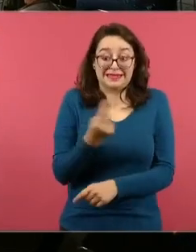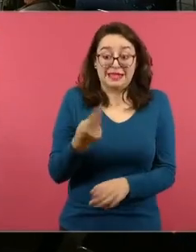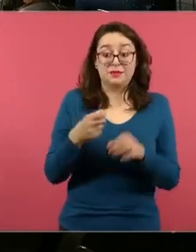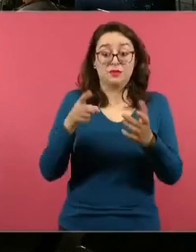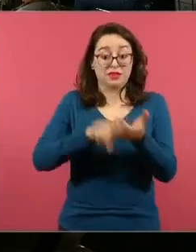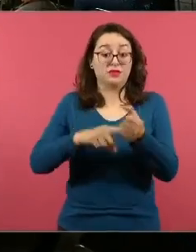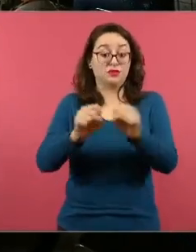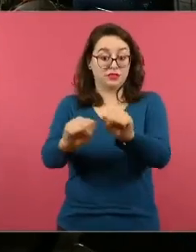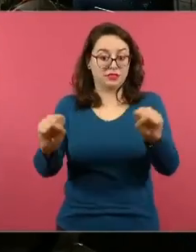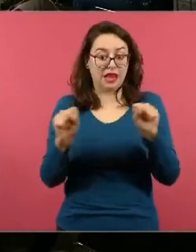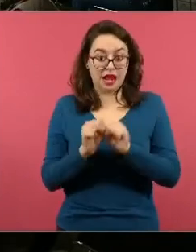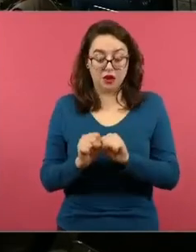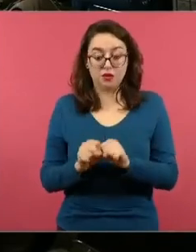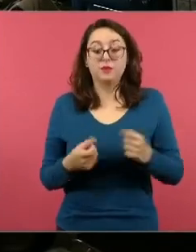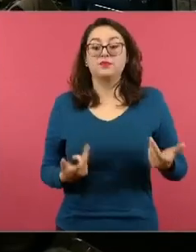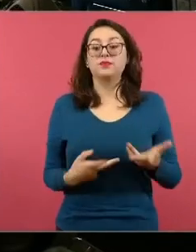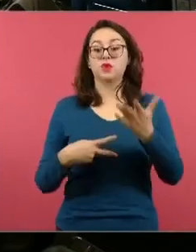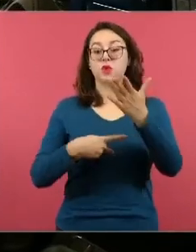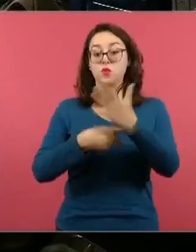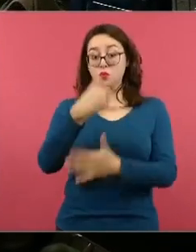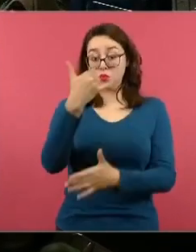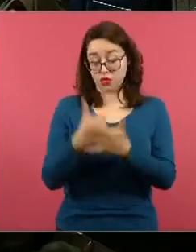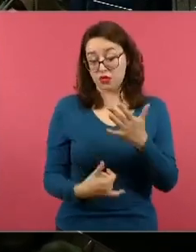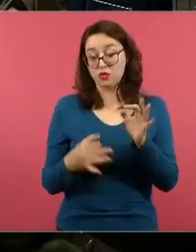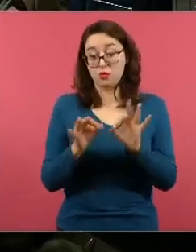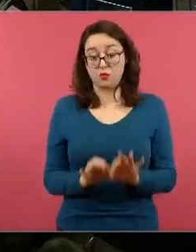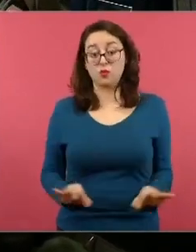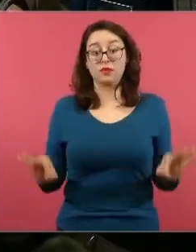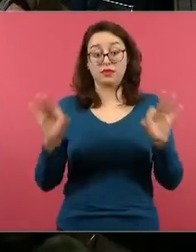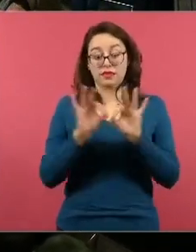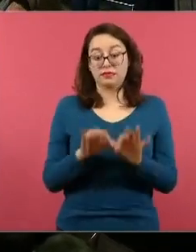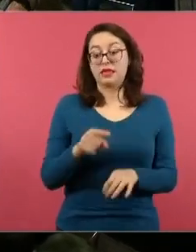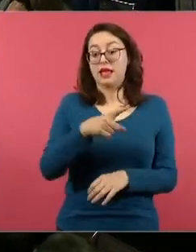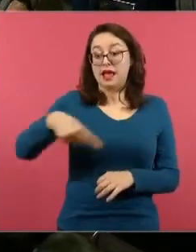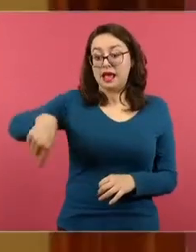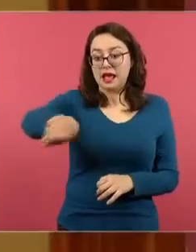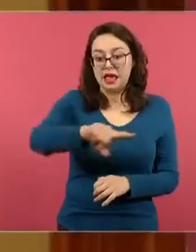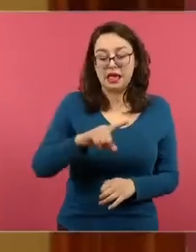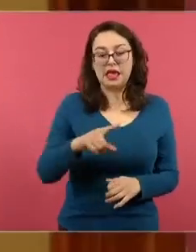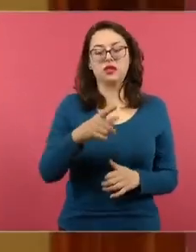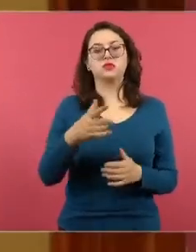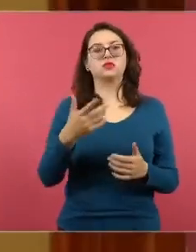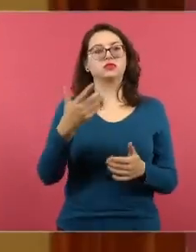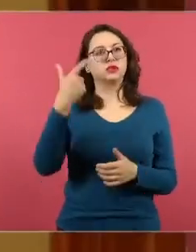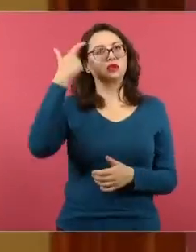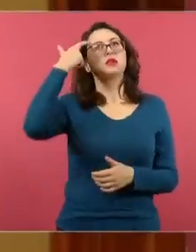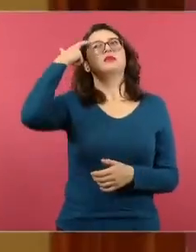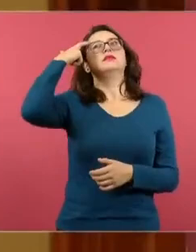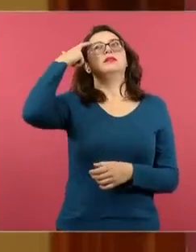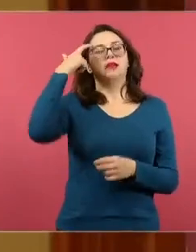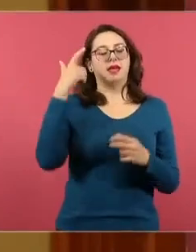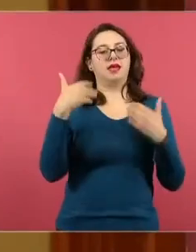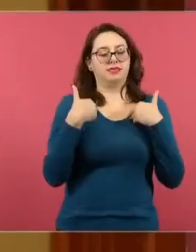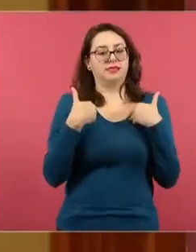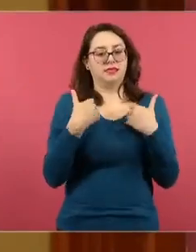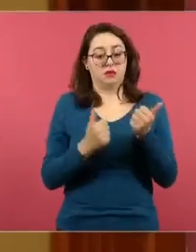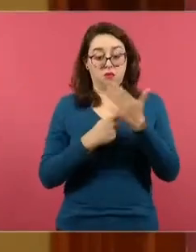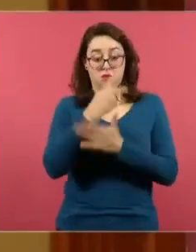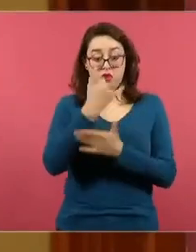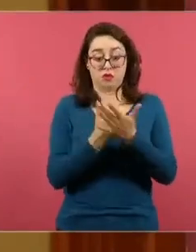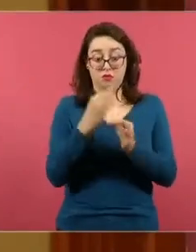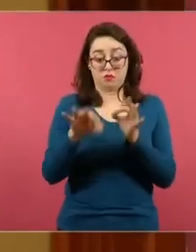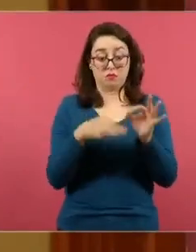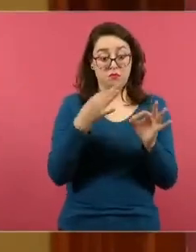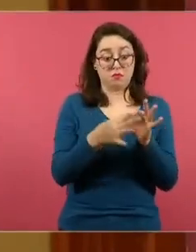acabamos y continuamos con otra historia, sino esto nos permite poder vincular con otros campos, pero cómo, quién